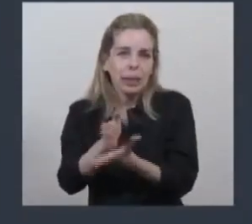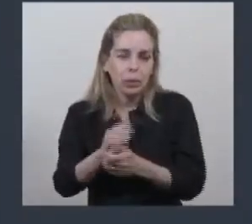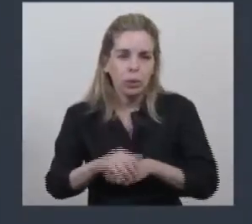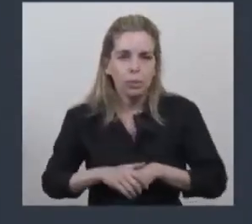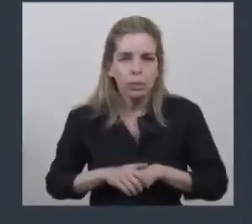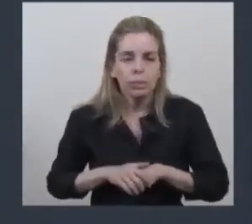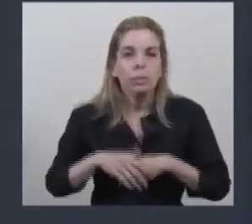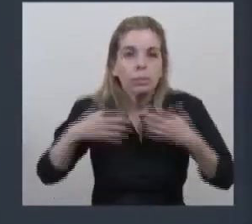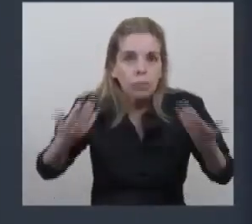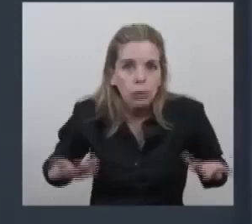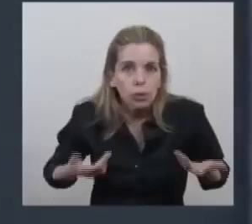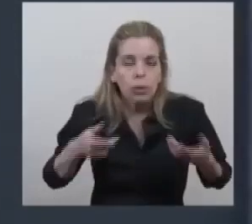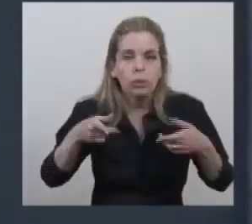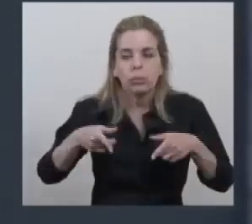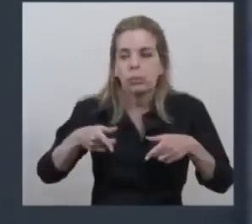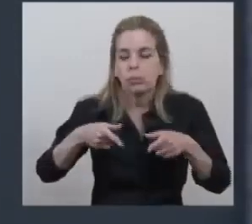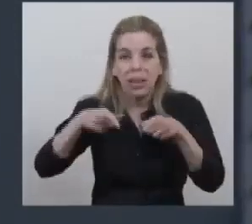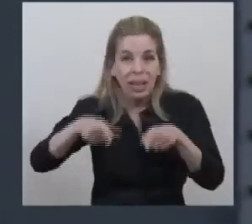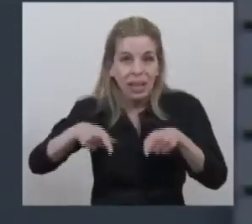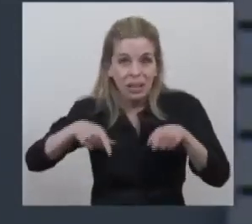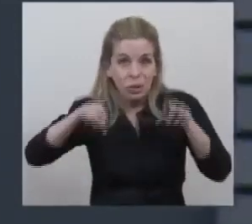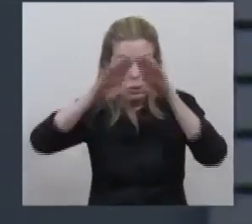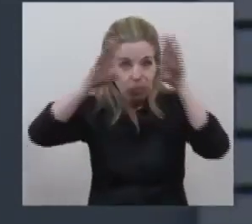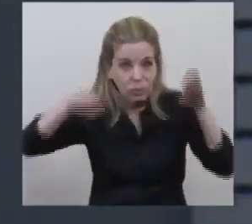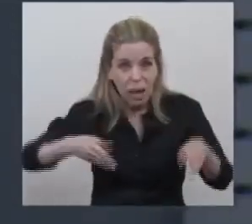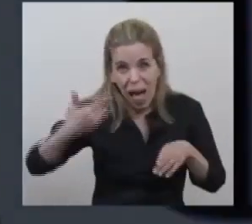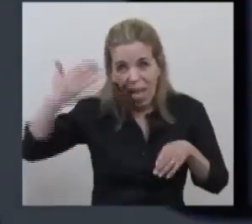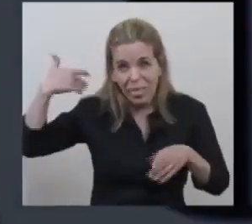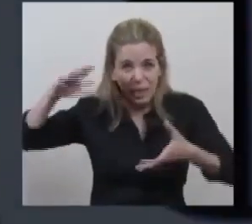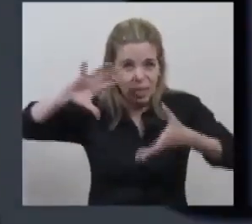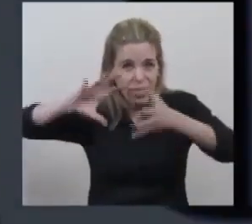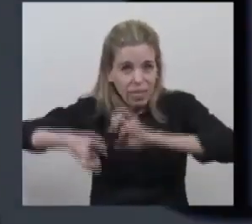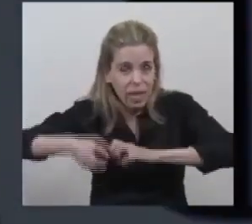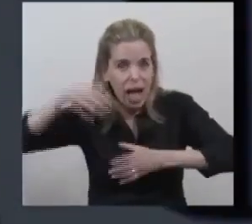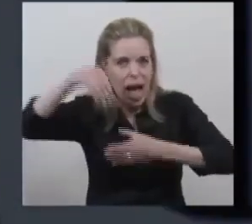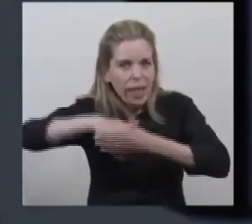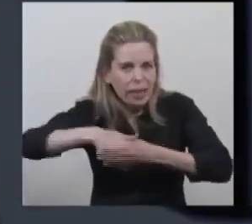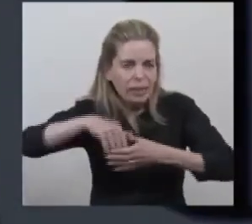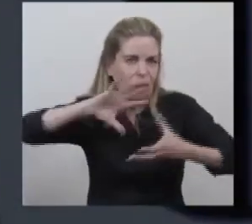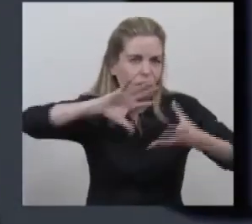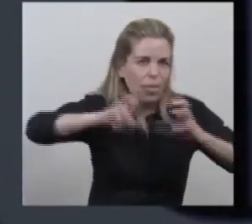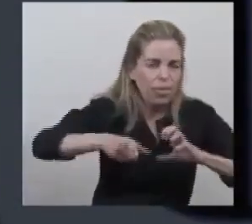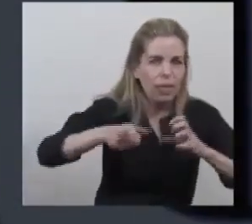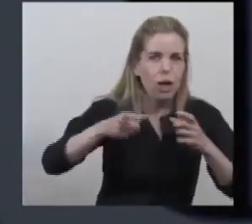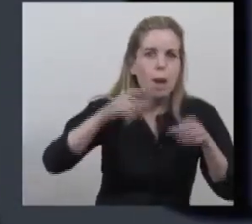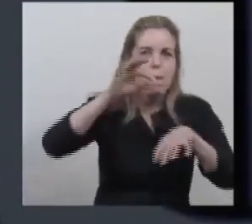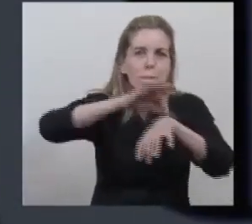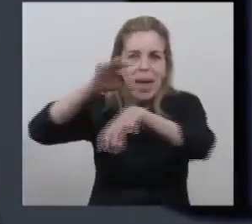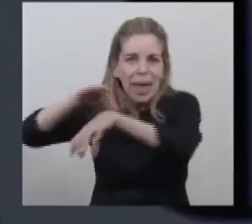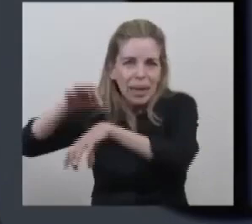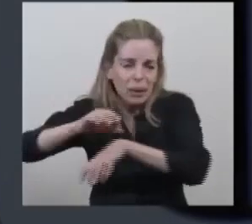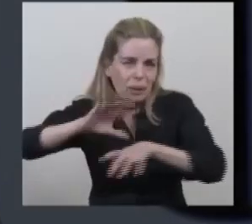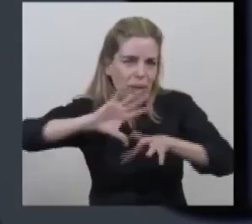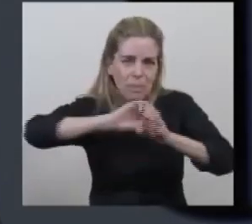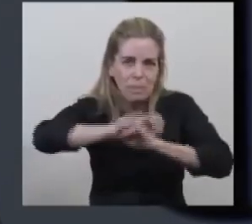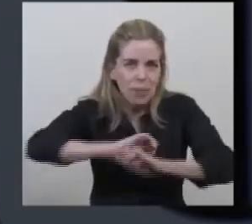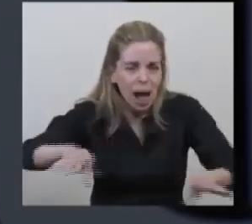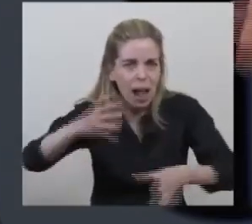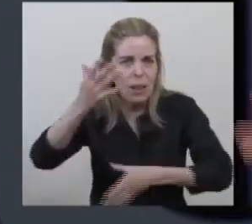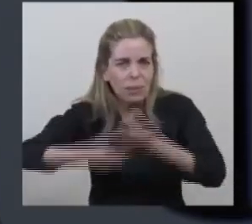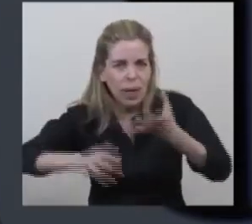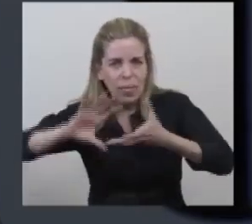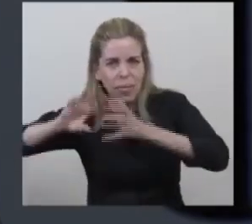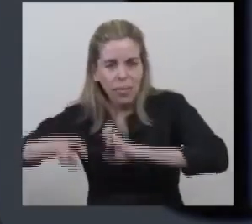y se caía la clínica, se caía literalmente, se caía dentro, se caía en la atención, era como dijo Ariel, un